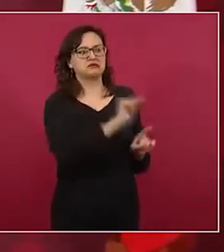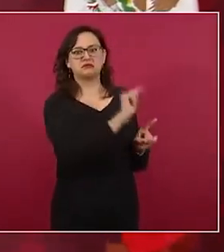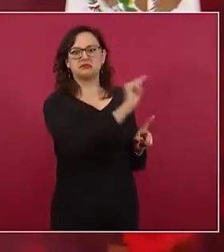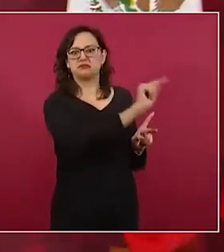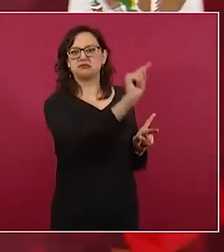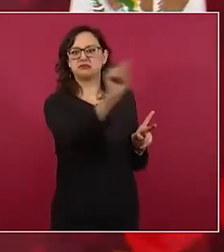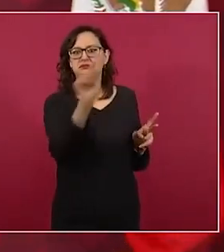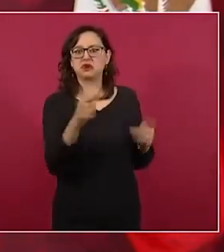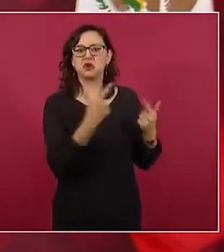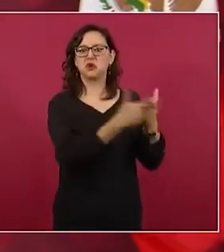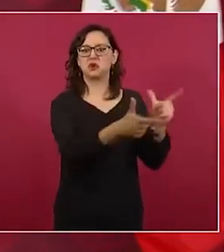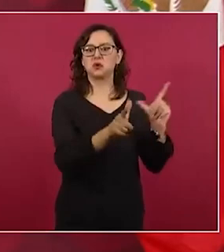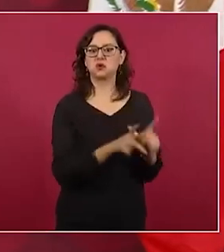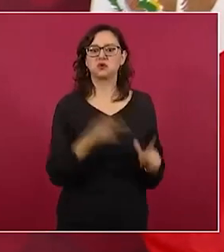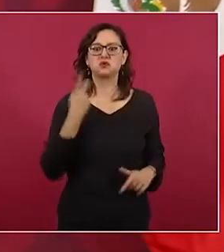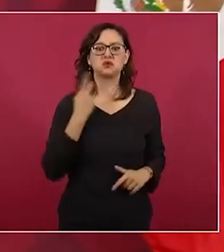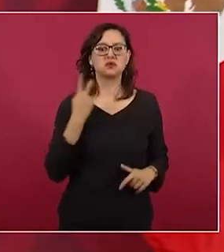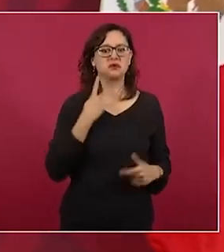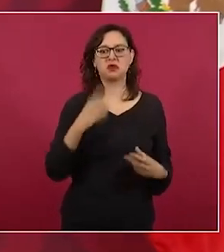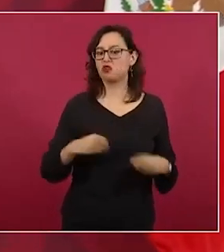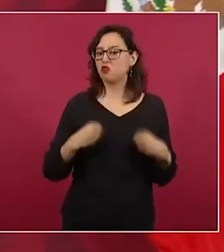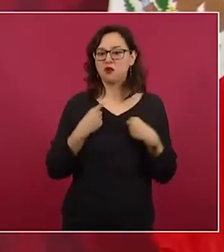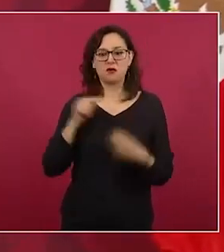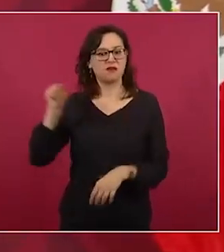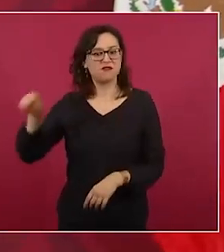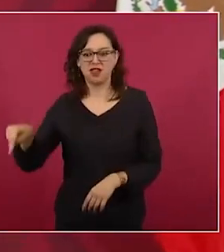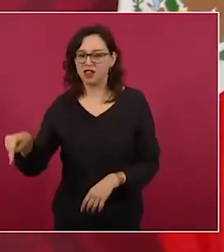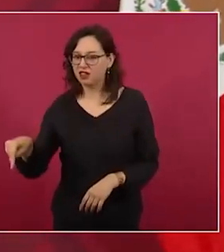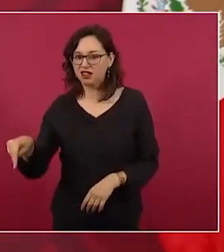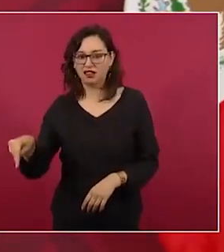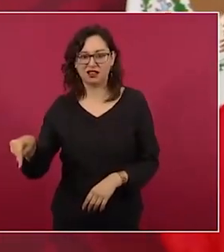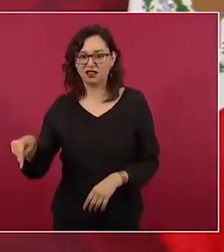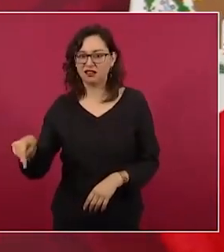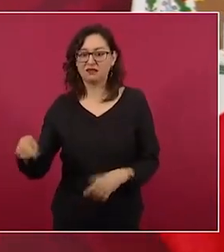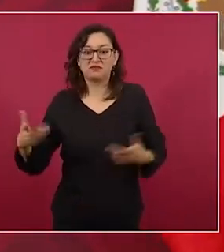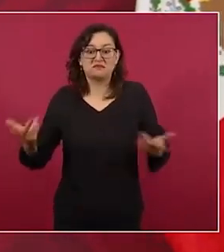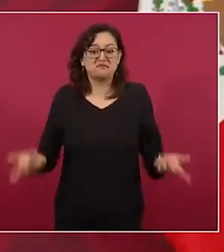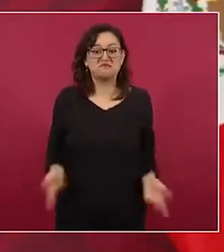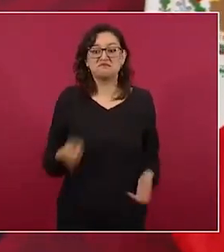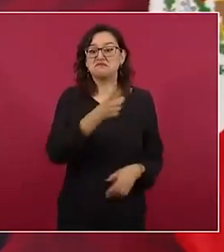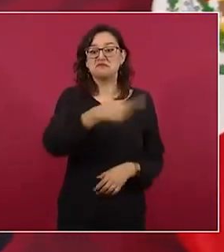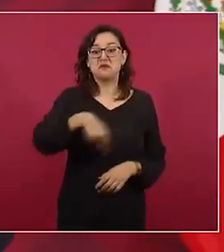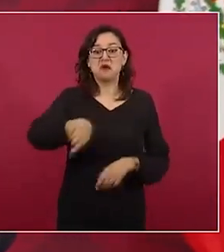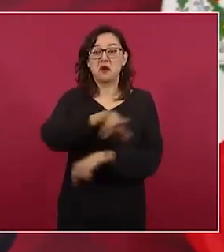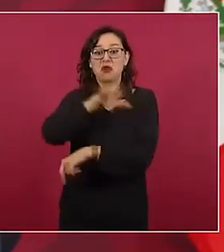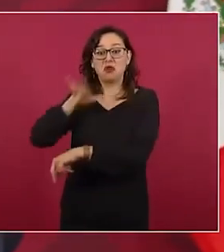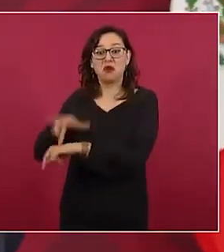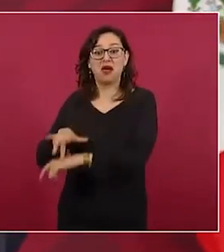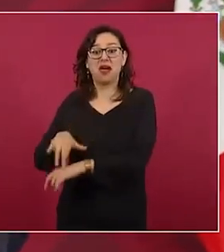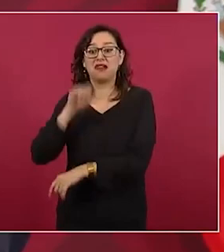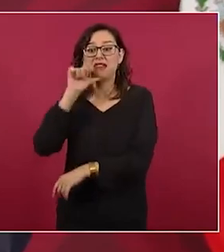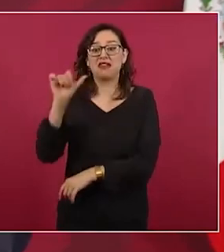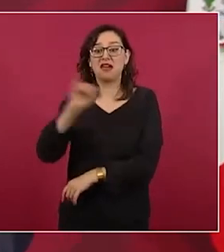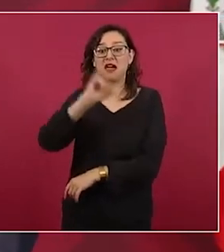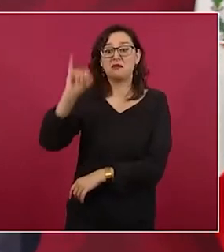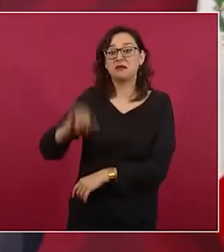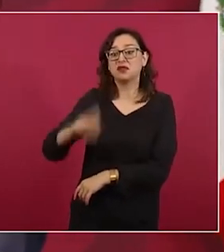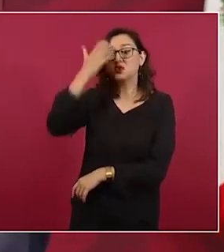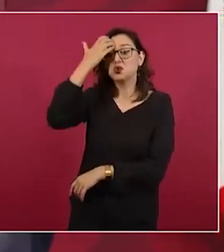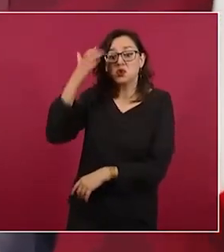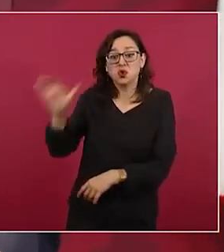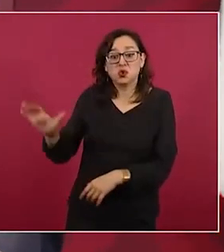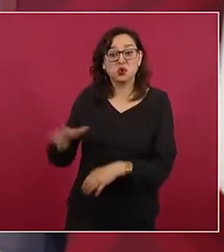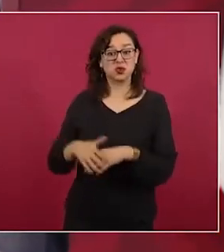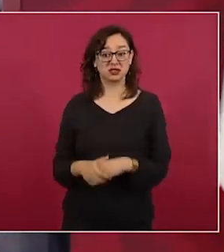grupos políticos que no tienen que ver con la zona, muchos ni conocen la zona,